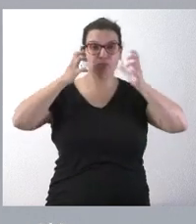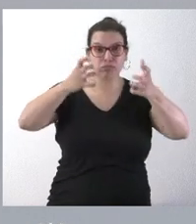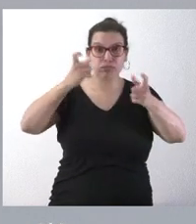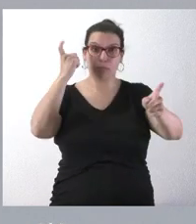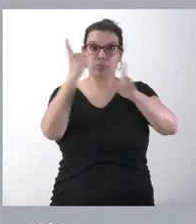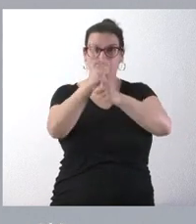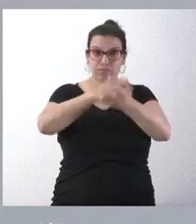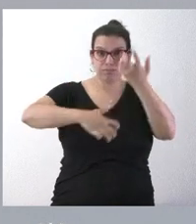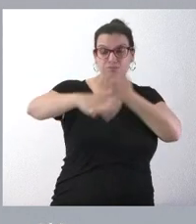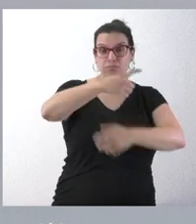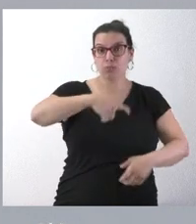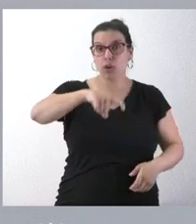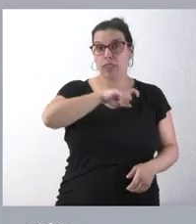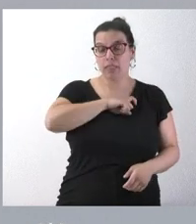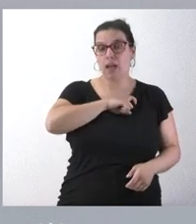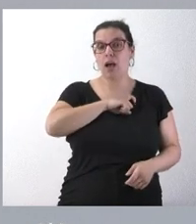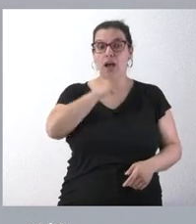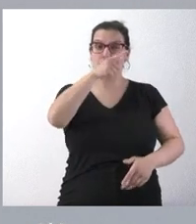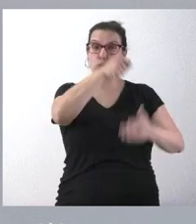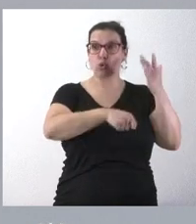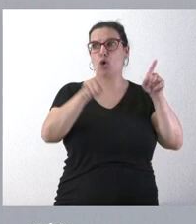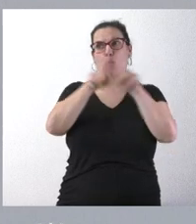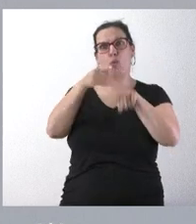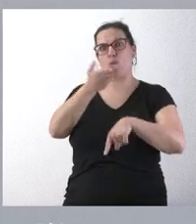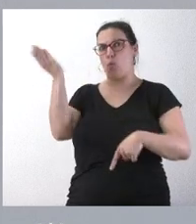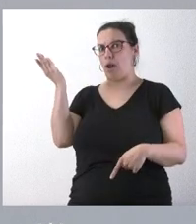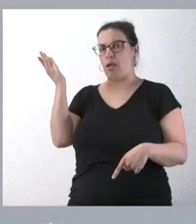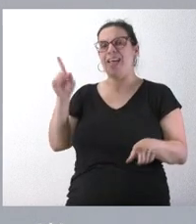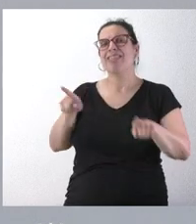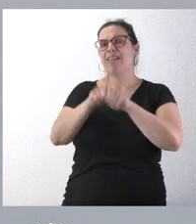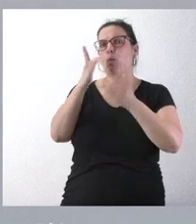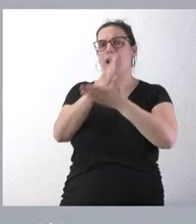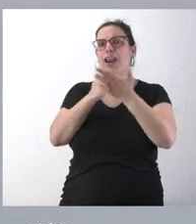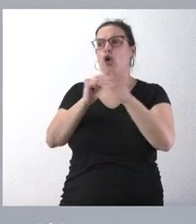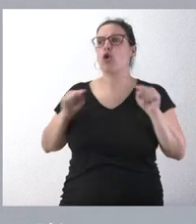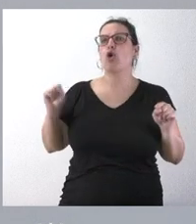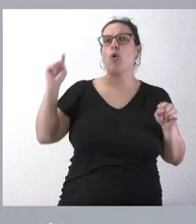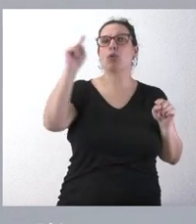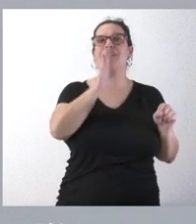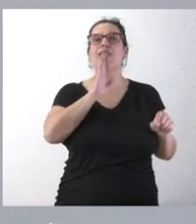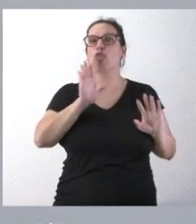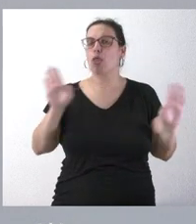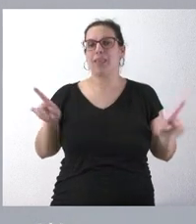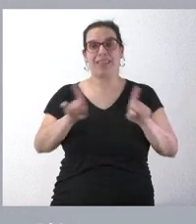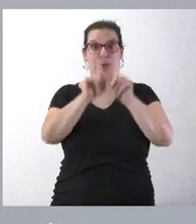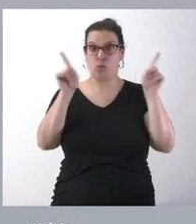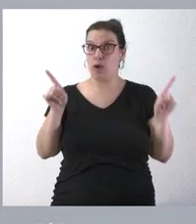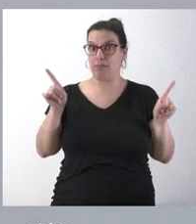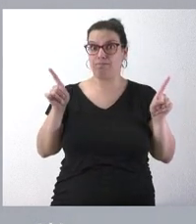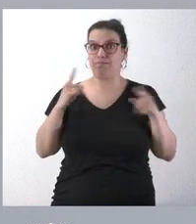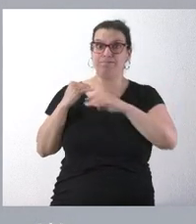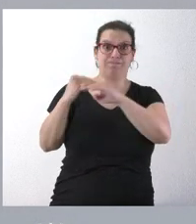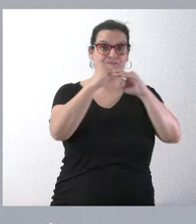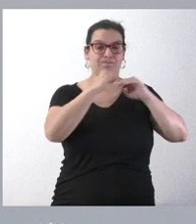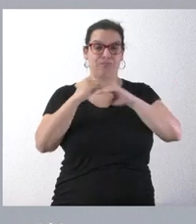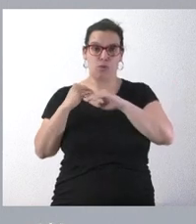contundencia que, en este caso, sea cual sea la comunidad autónoma donde estos sucesos se hayan podido producir, sin